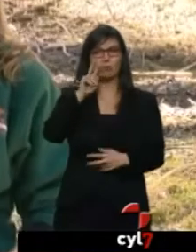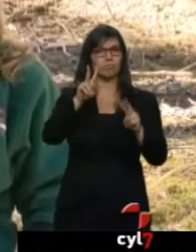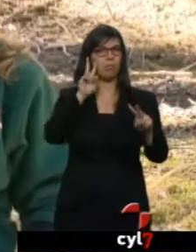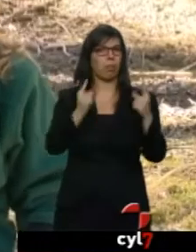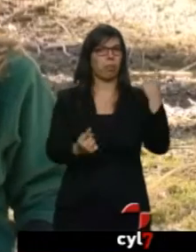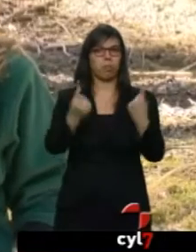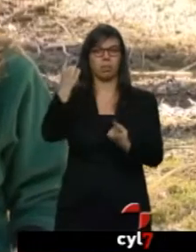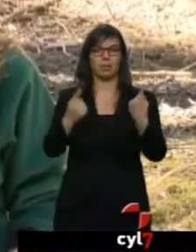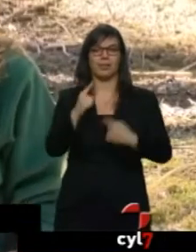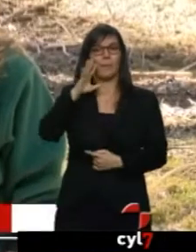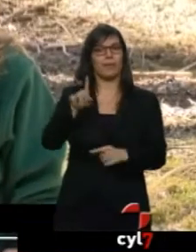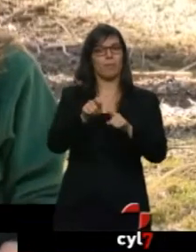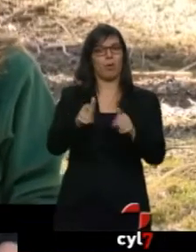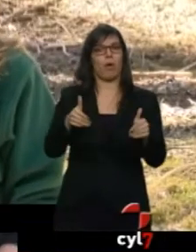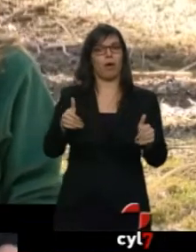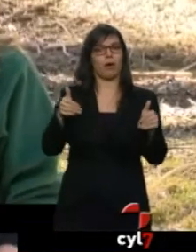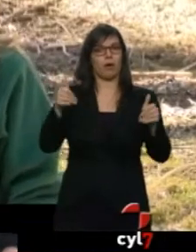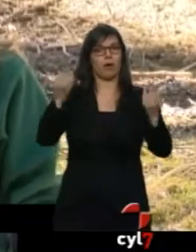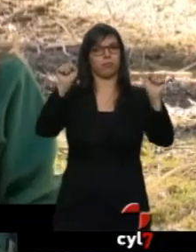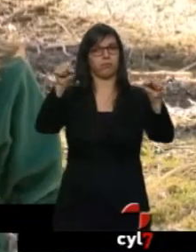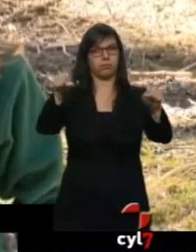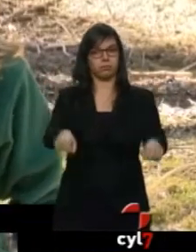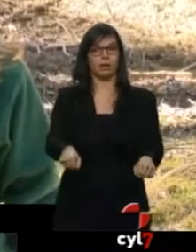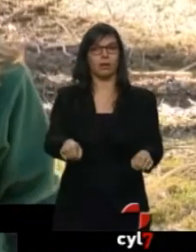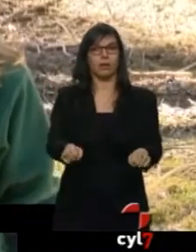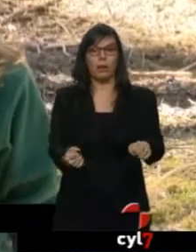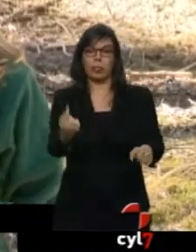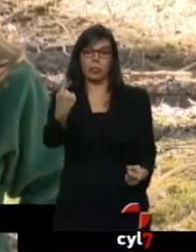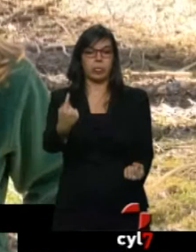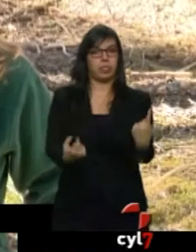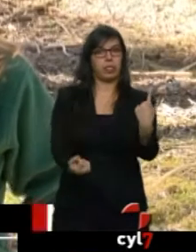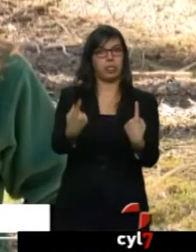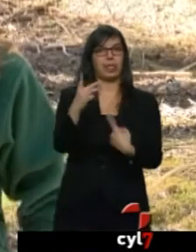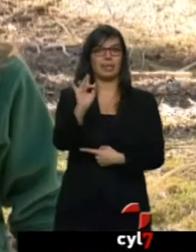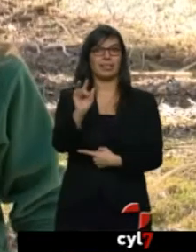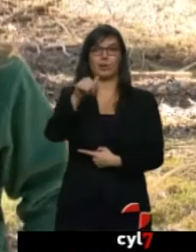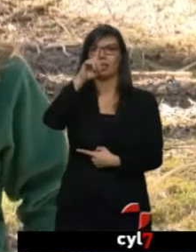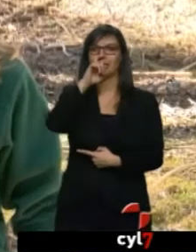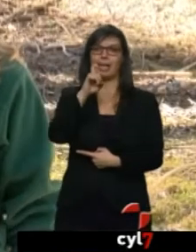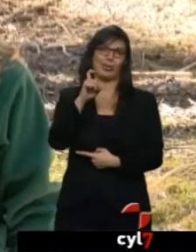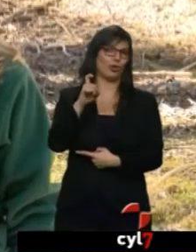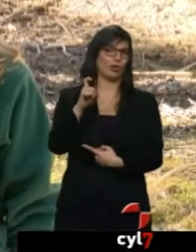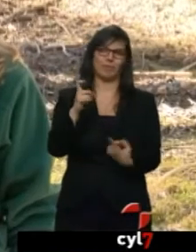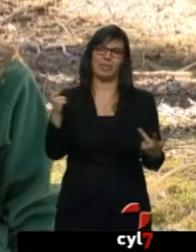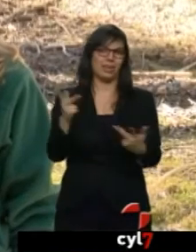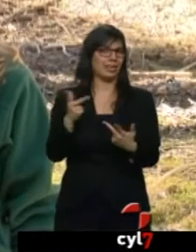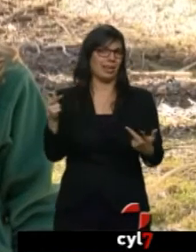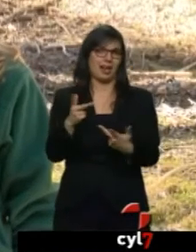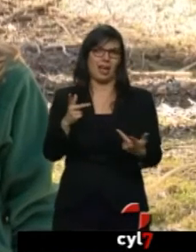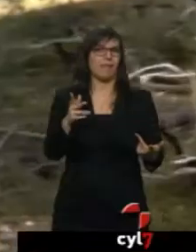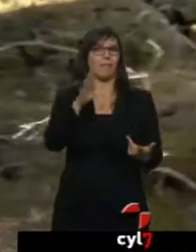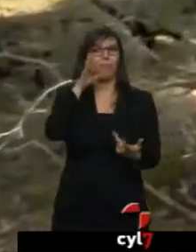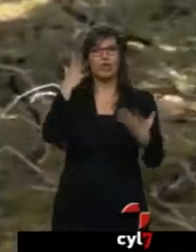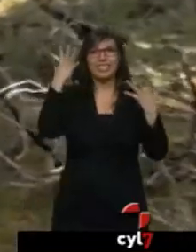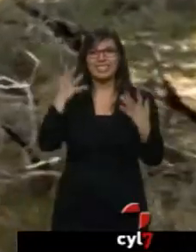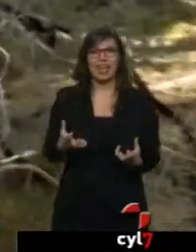como retrasando un poquito más. Sí que van apareciendo marzuelos. Lo que pasa es que lo de este año ya es mucho más grave. Llevamos arrastrando la sequía